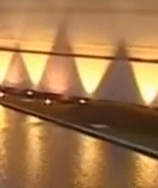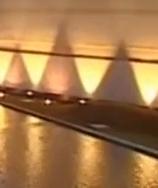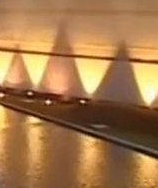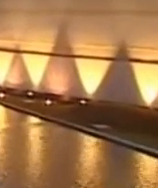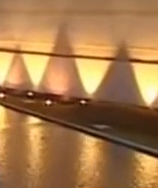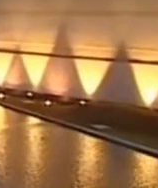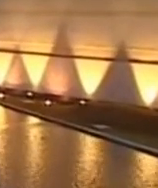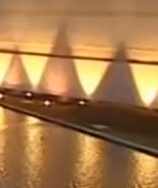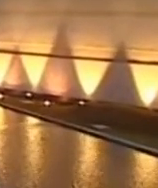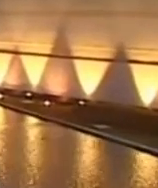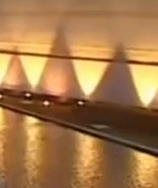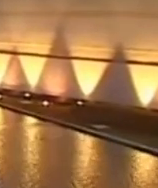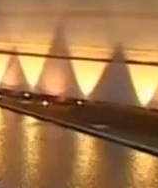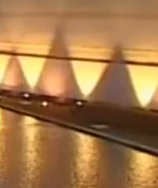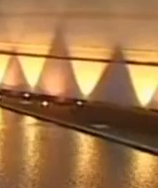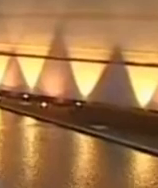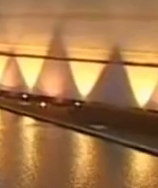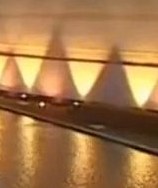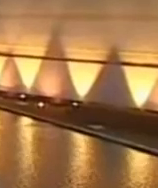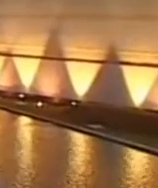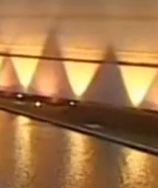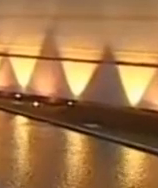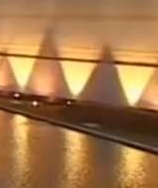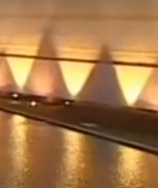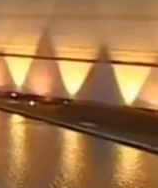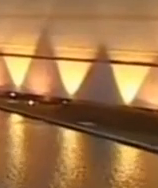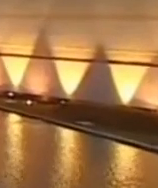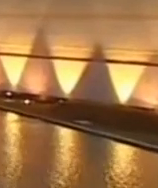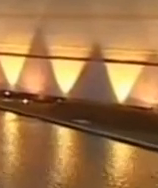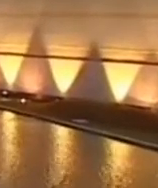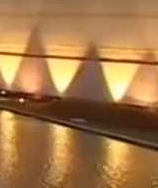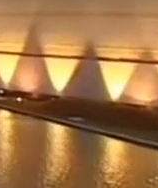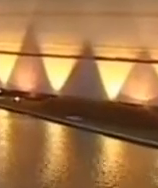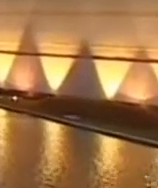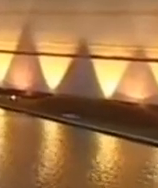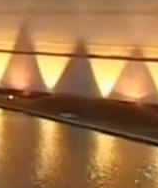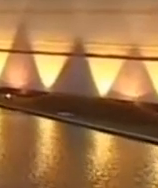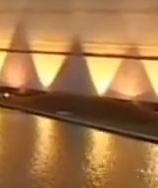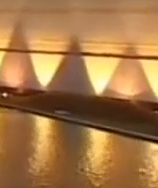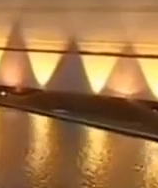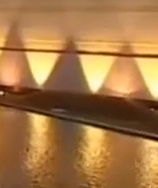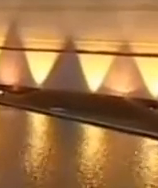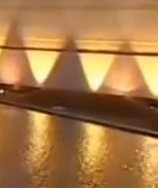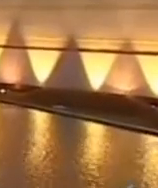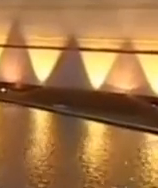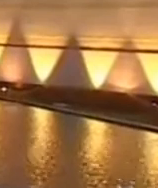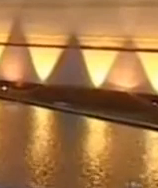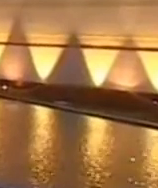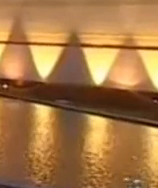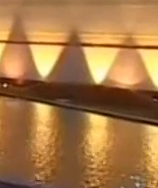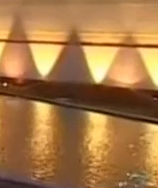creación de la comandancia del gobierno argentino en las Islas Malvinas y el nombramiento de Luis Bernet el 10 de junio de